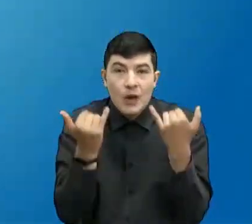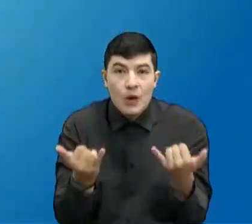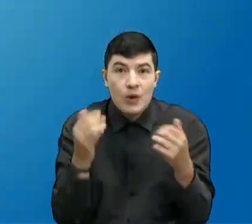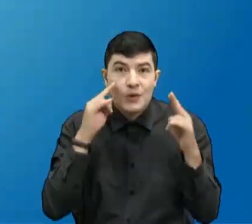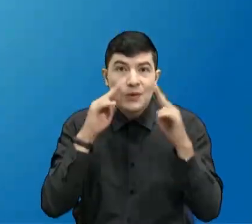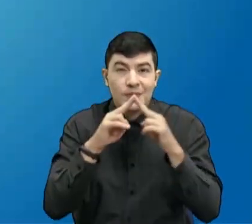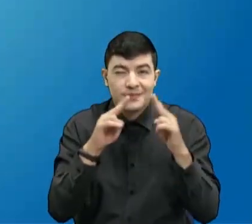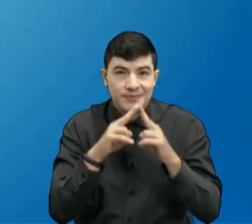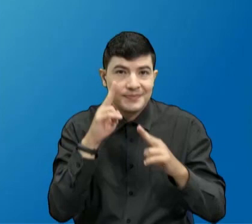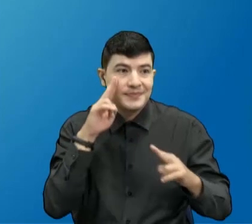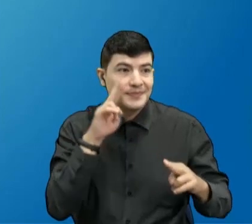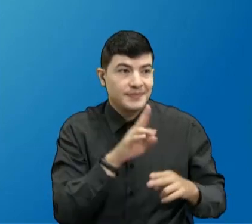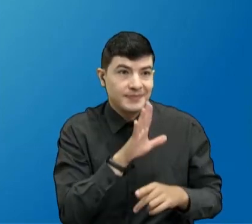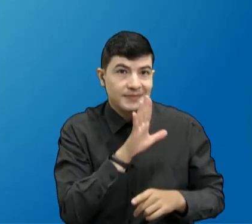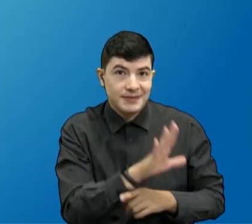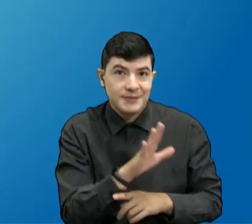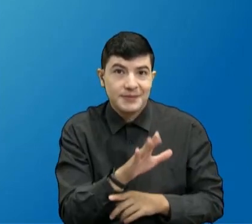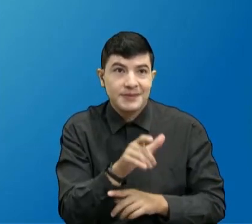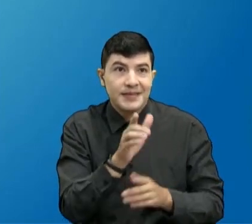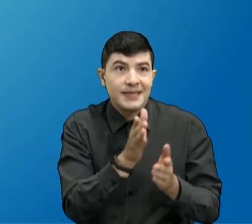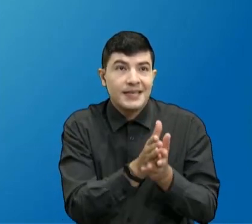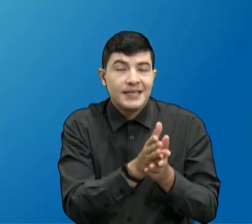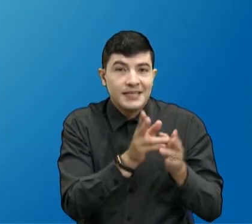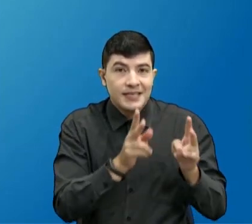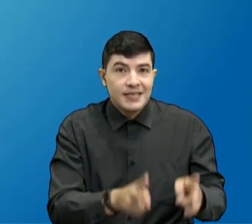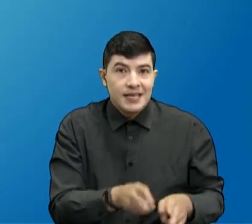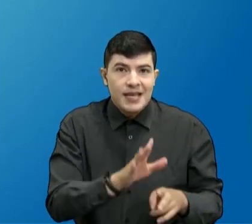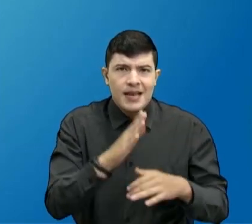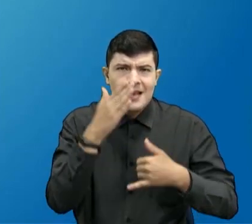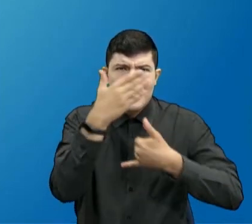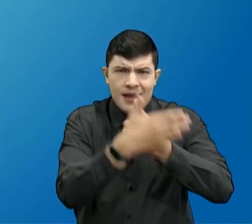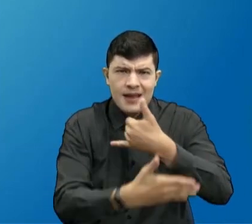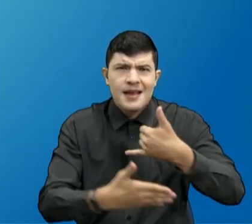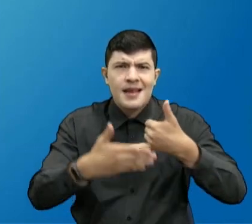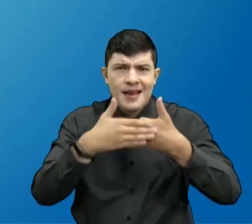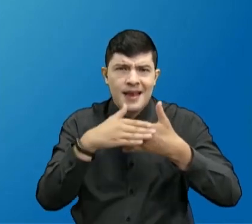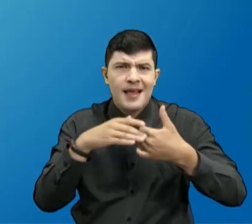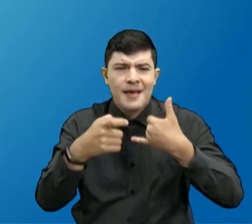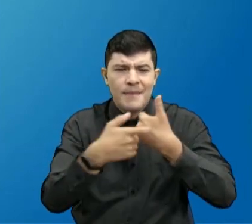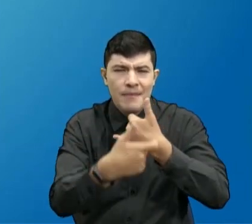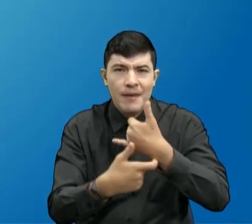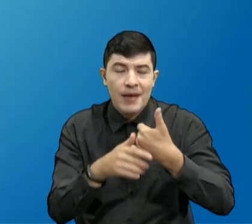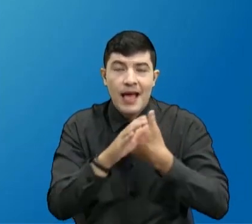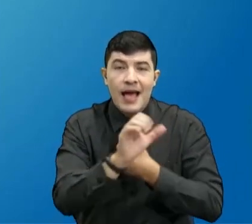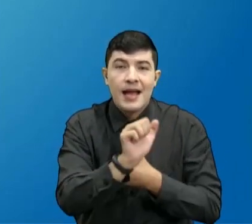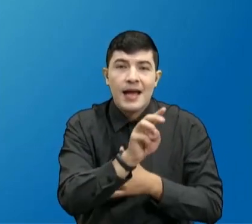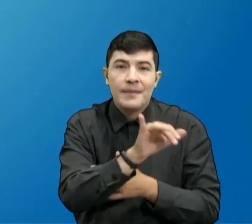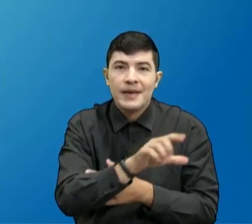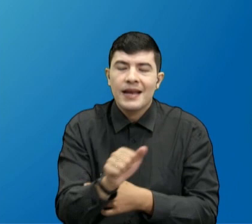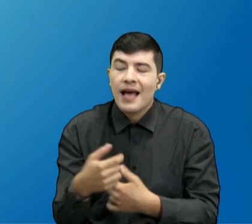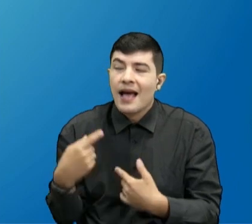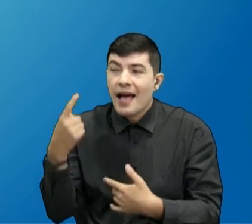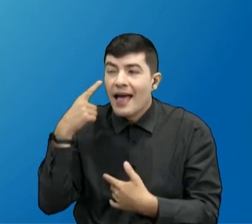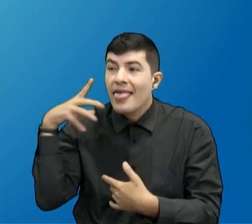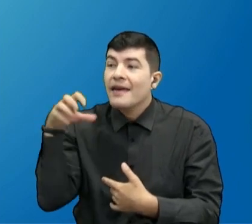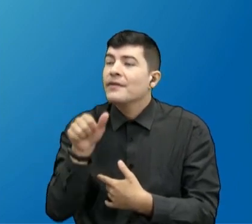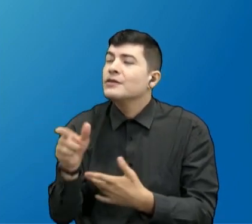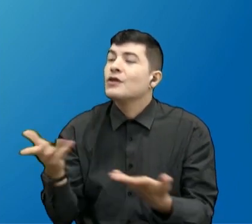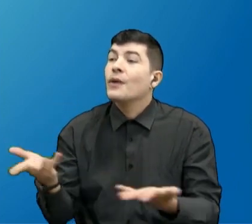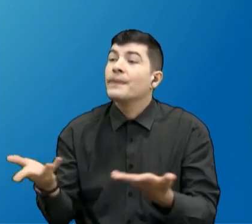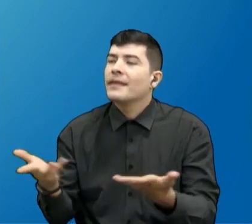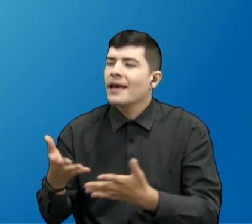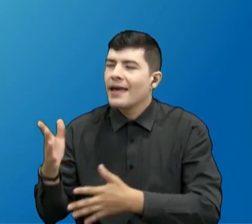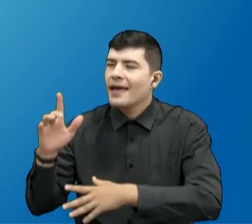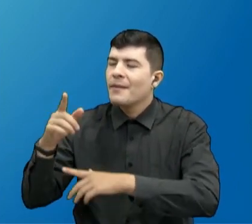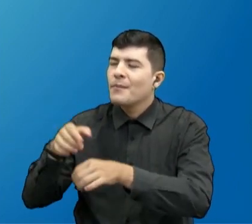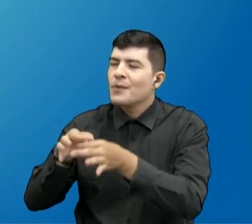sintonía. Esta ocasión a nivel nacional, tengo a Camila. Y adivine de dónde nos está viendo, a ver. No me